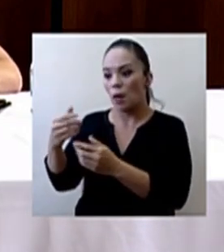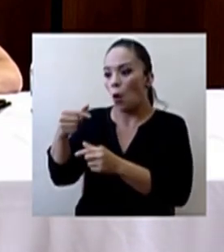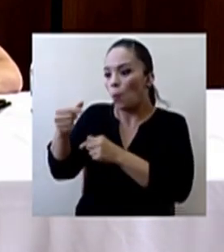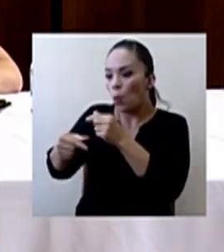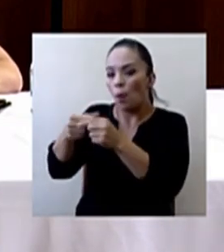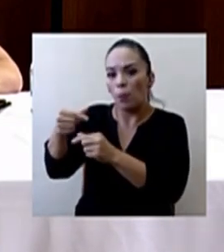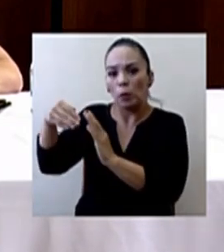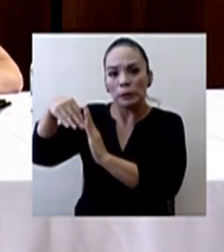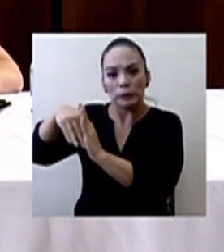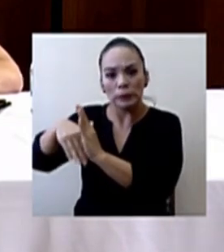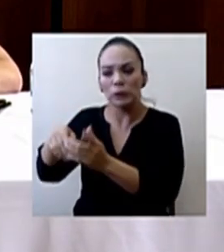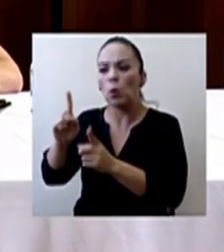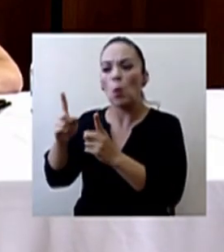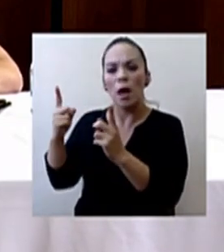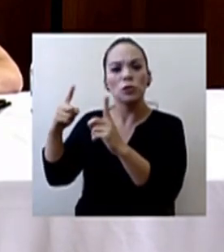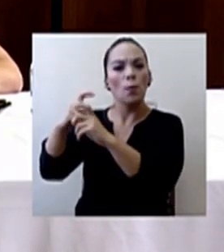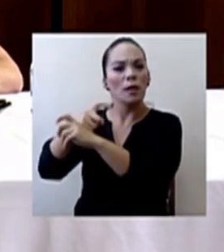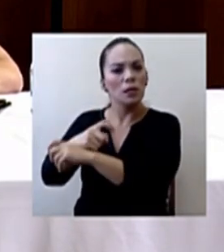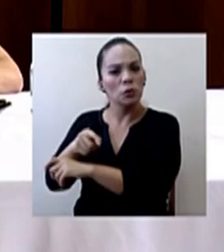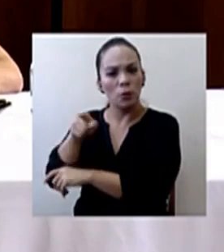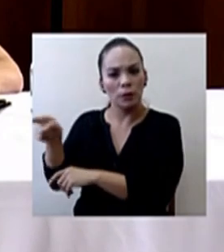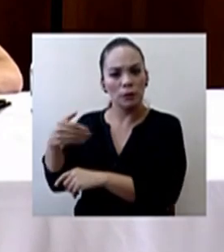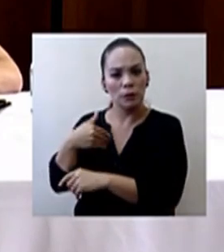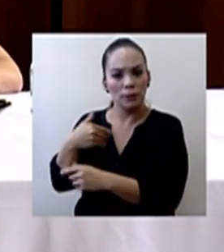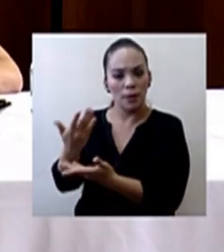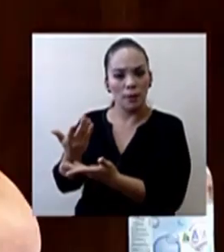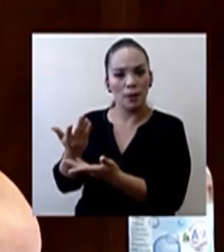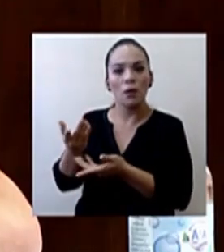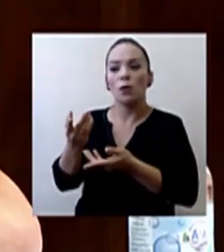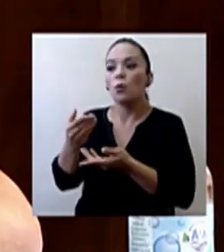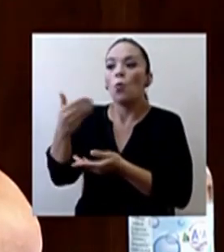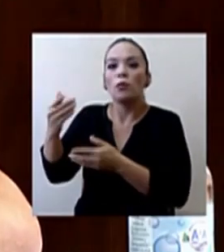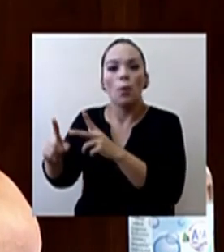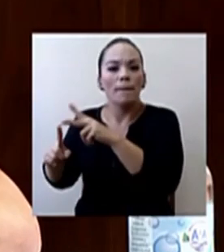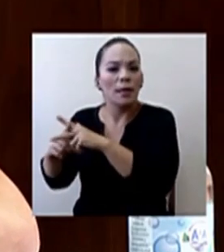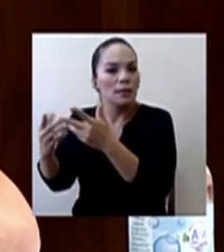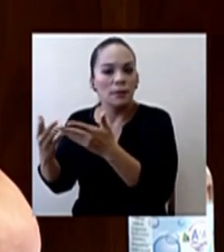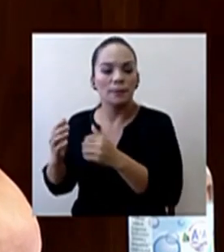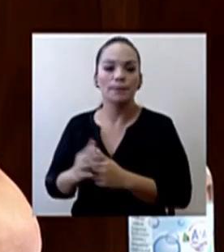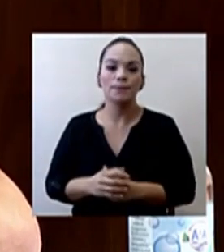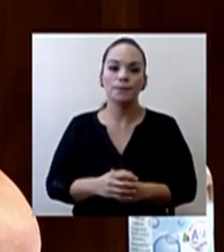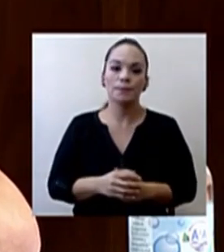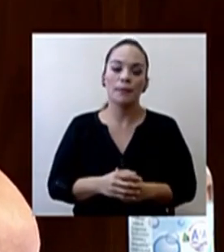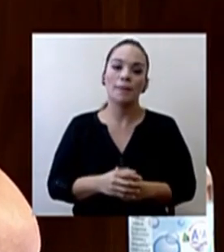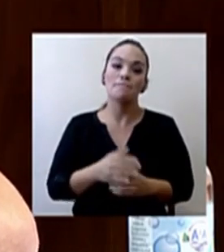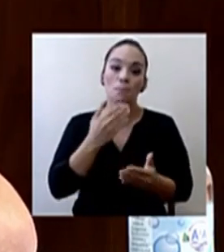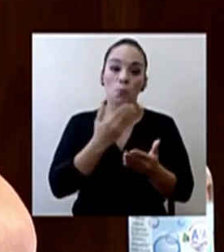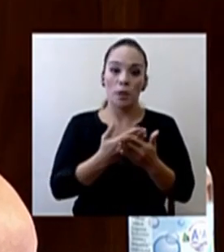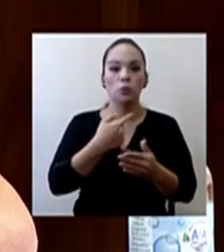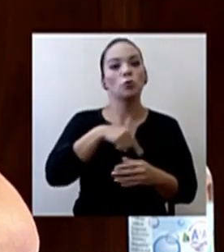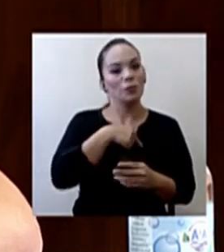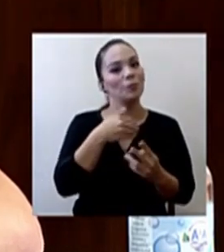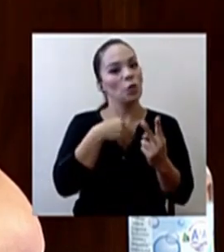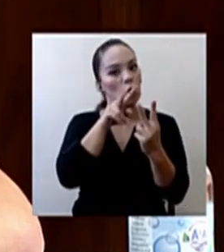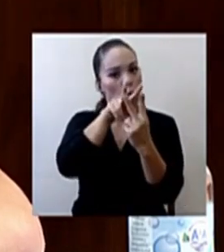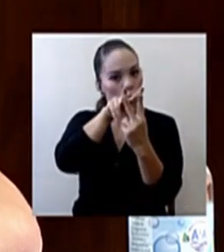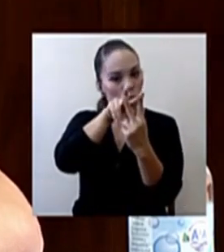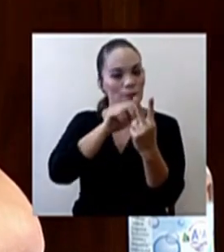días? ¿Cuáles serían esas complicaciones que están teniendo y usualmente cuándo aparecen? Bueno, hemos tenido las dos